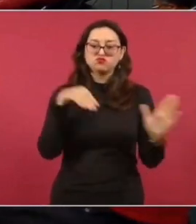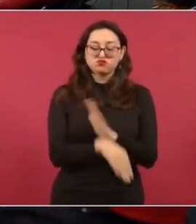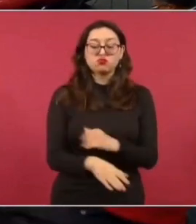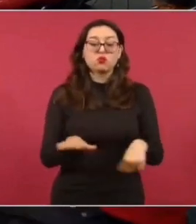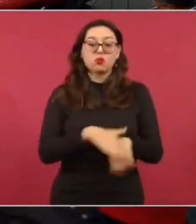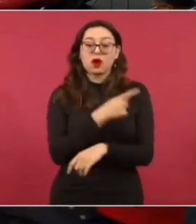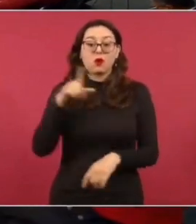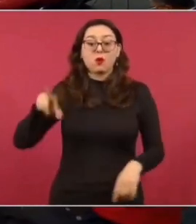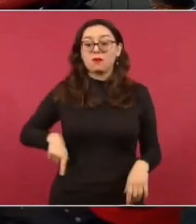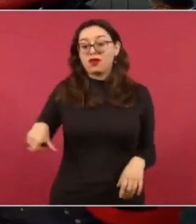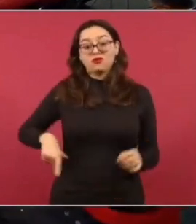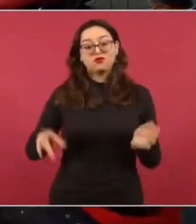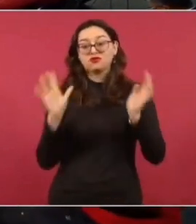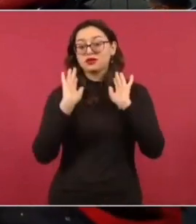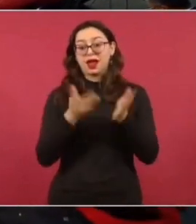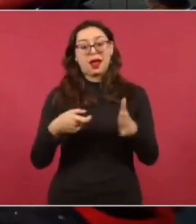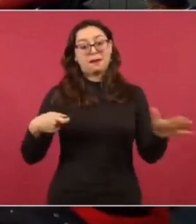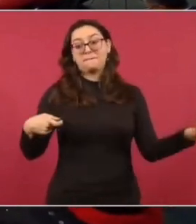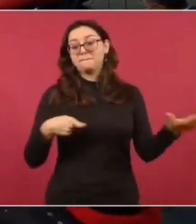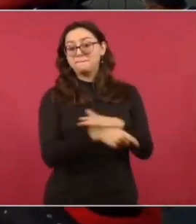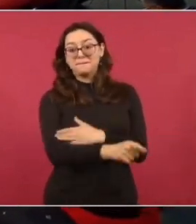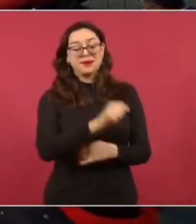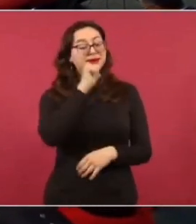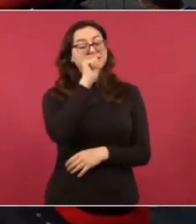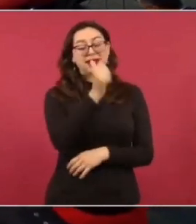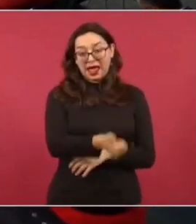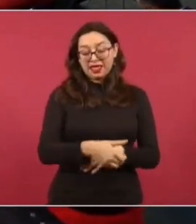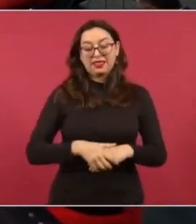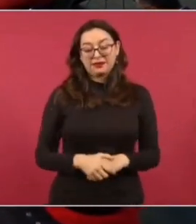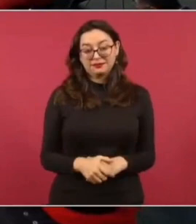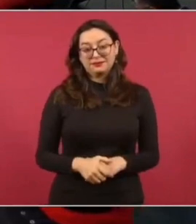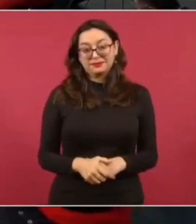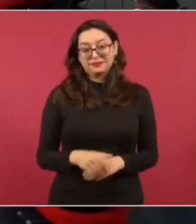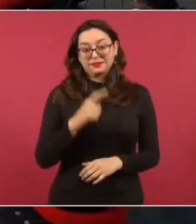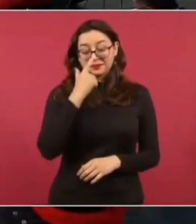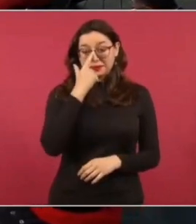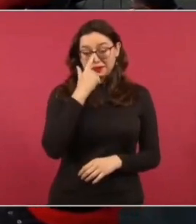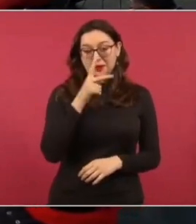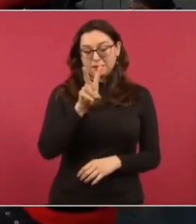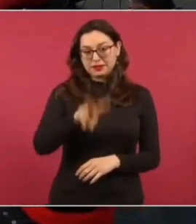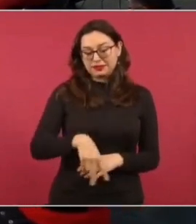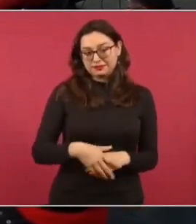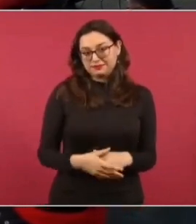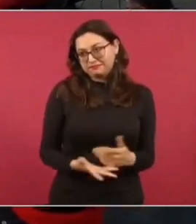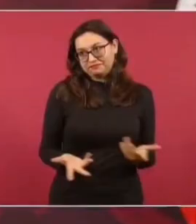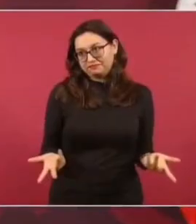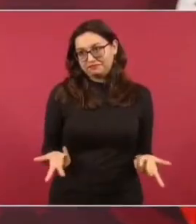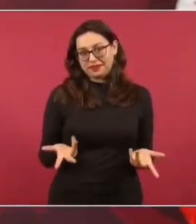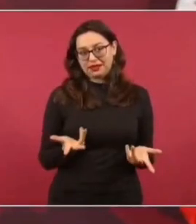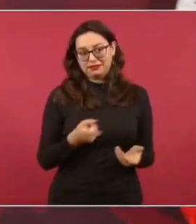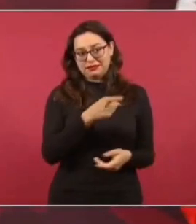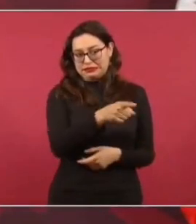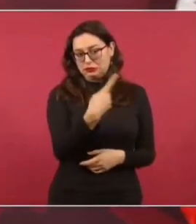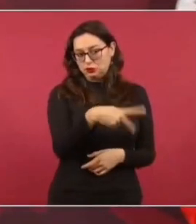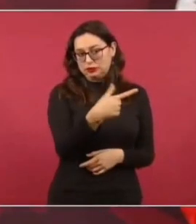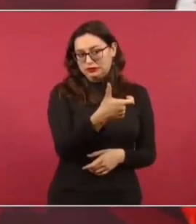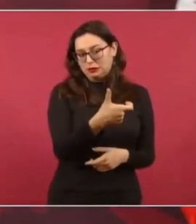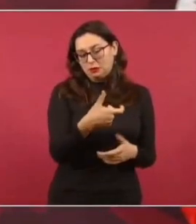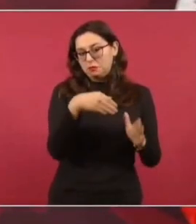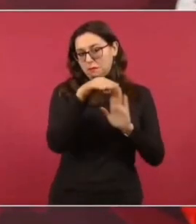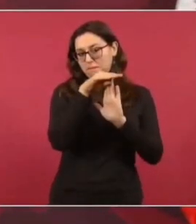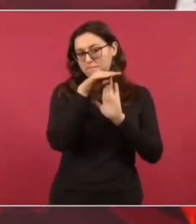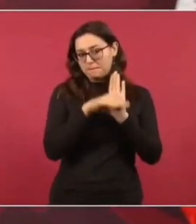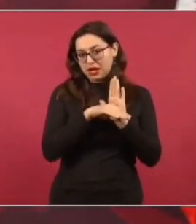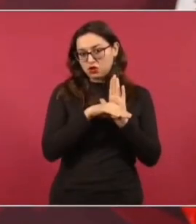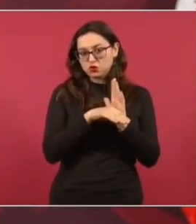tiene la influencia que